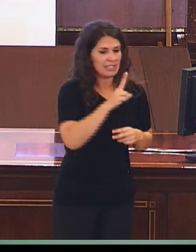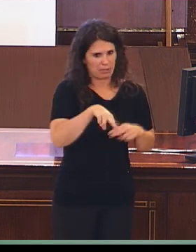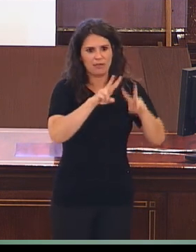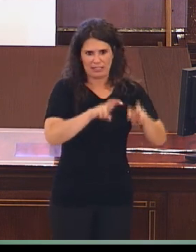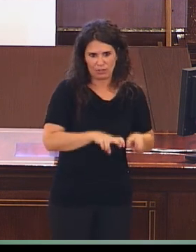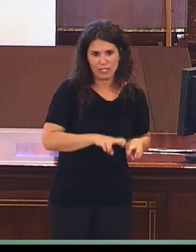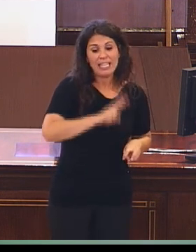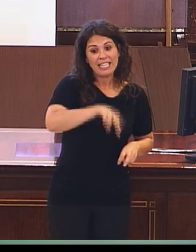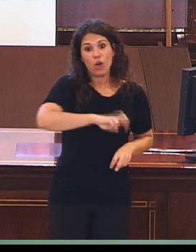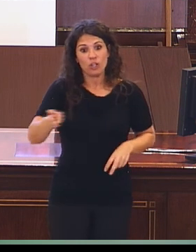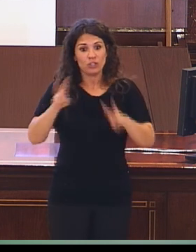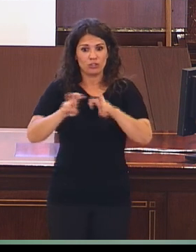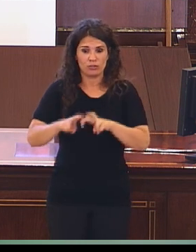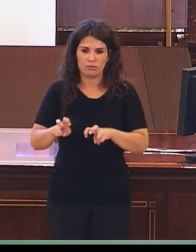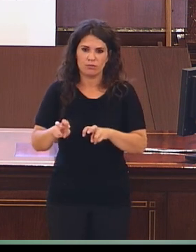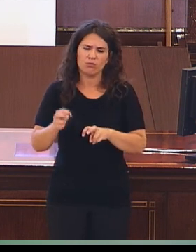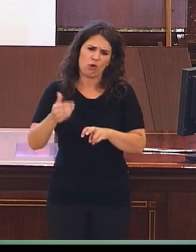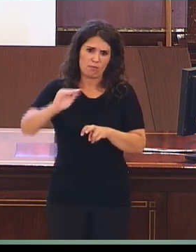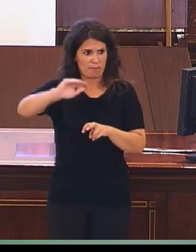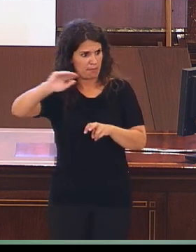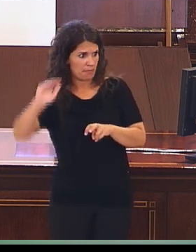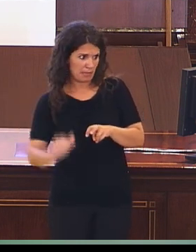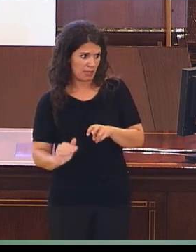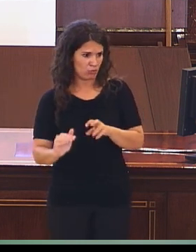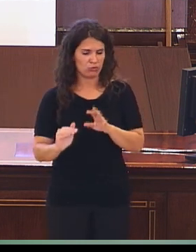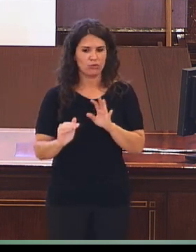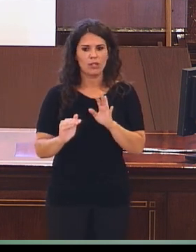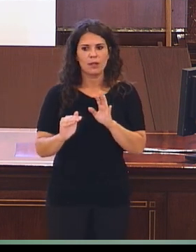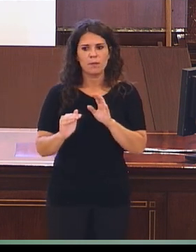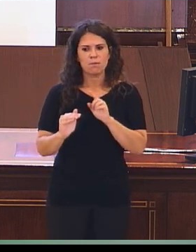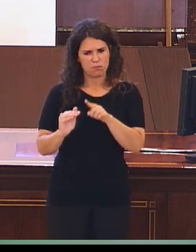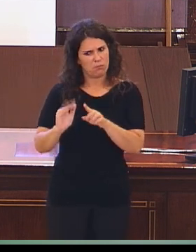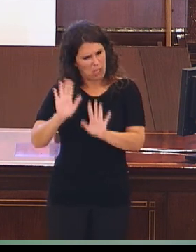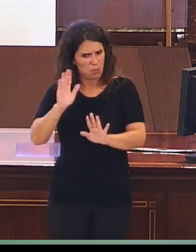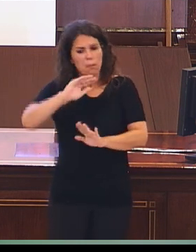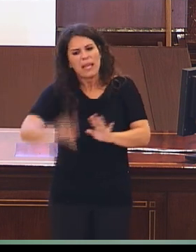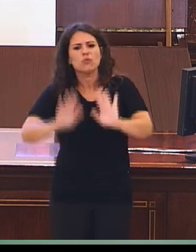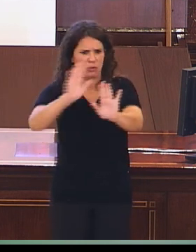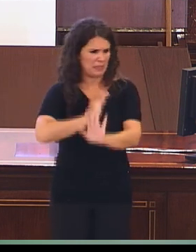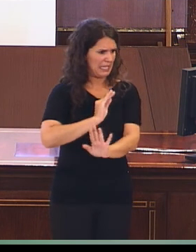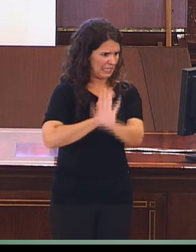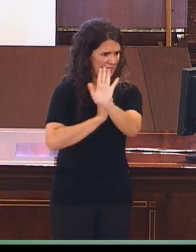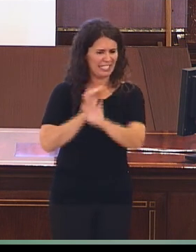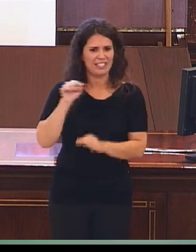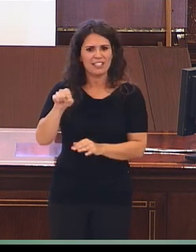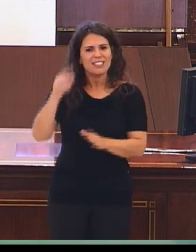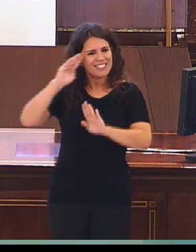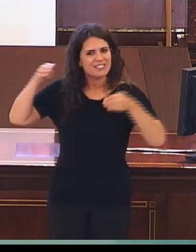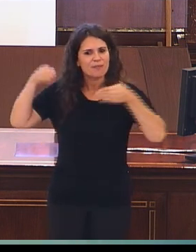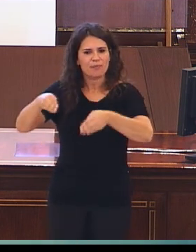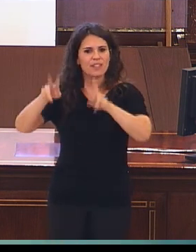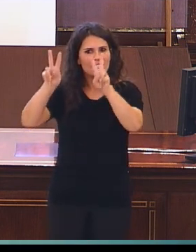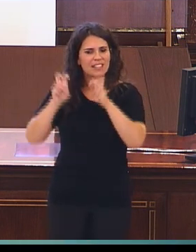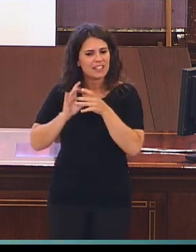estudios dedicados, aunque no tantos como a los de las signos lingüísticas, pero un número de estudios dedicados a los